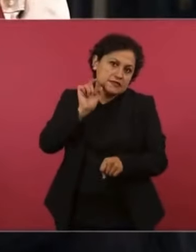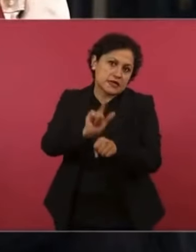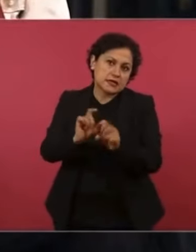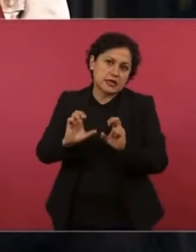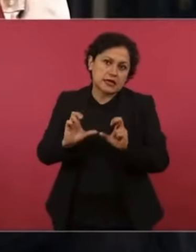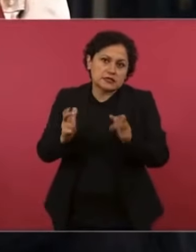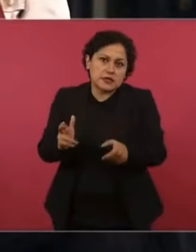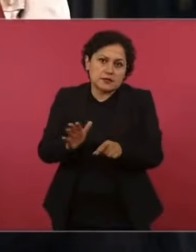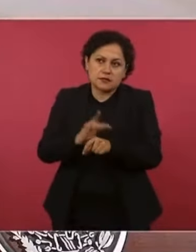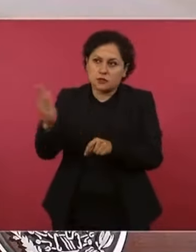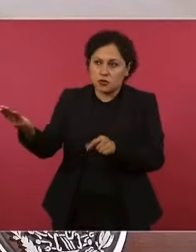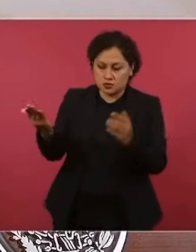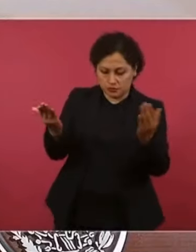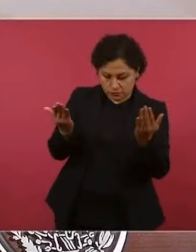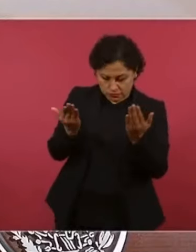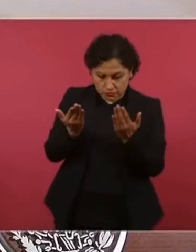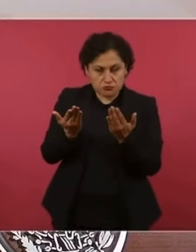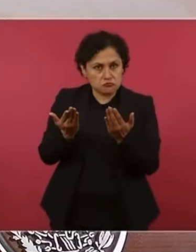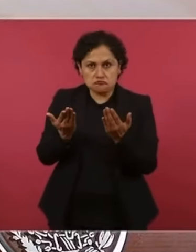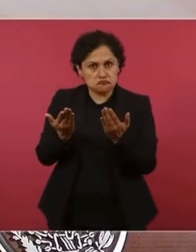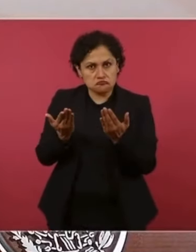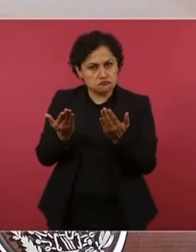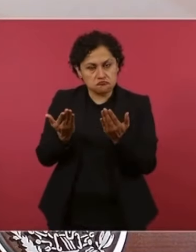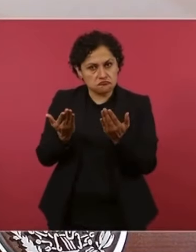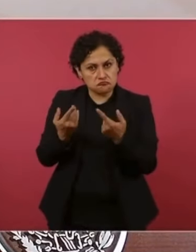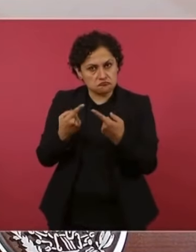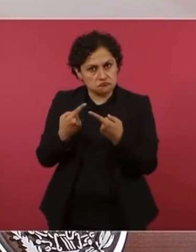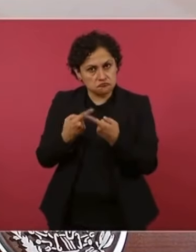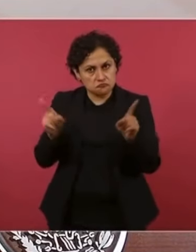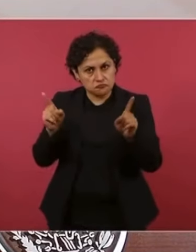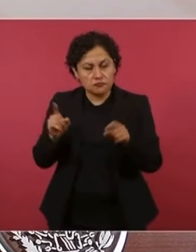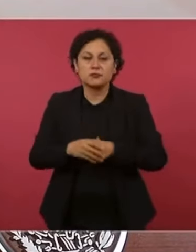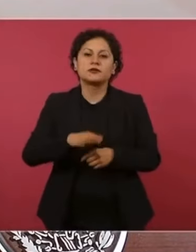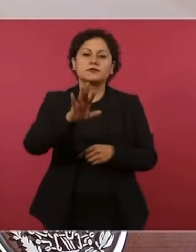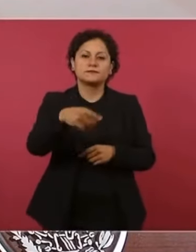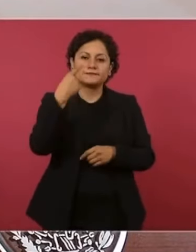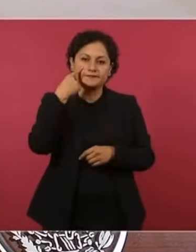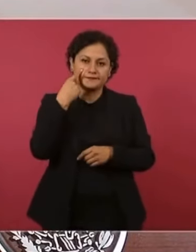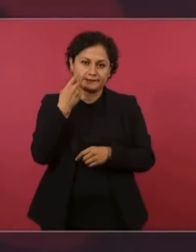cuadran los números. No, pero no se esconde nada, ya no es el tiempo de antes.